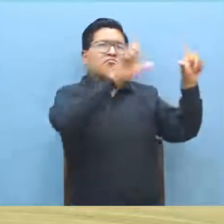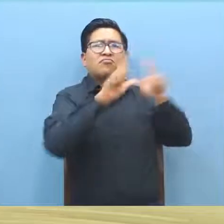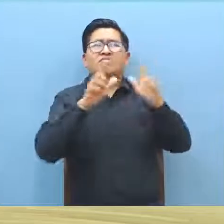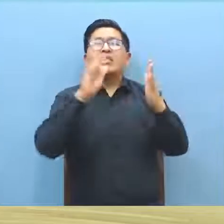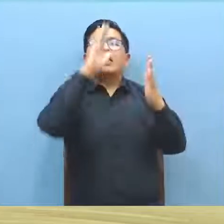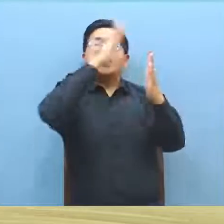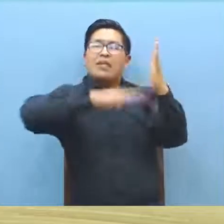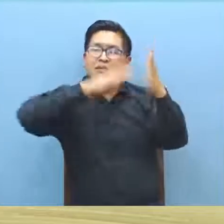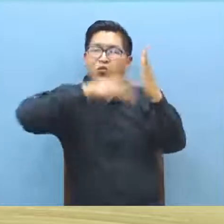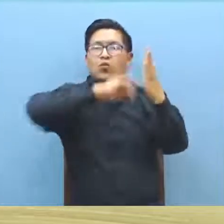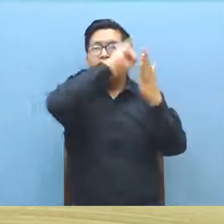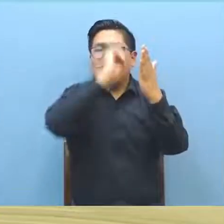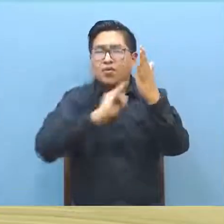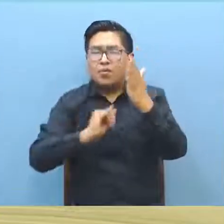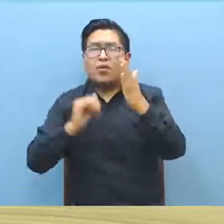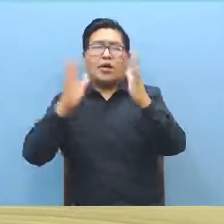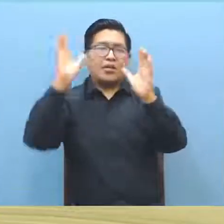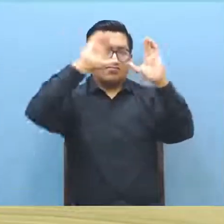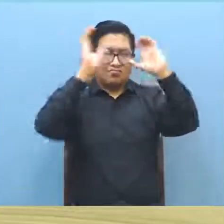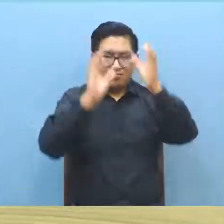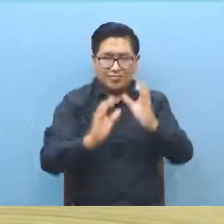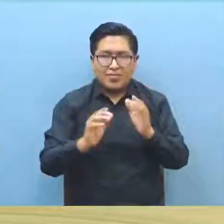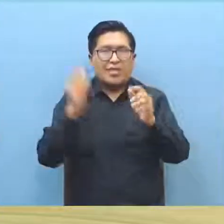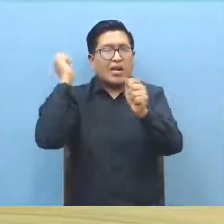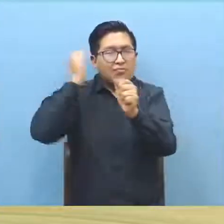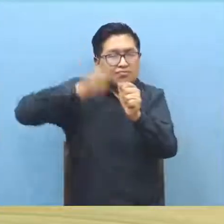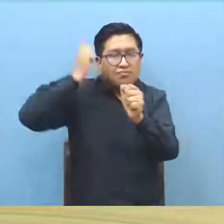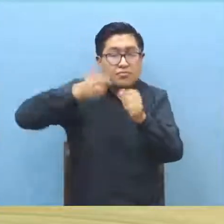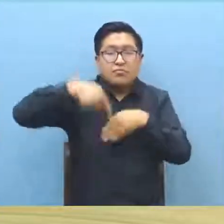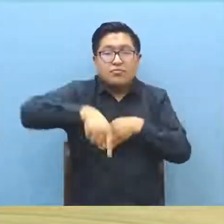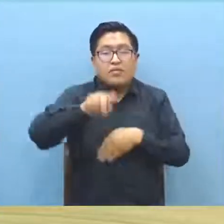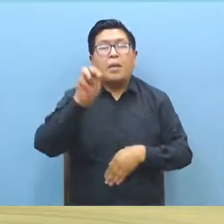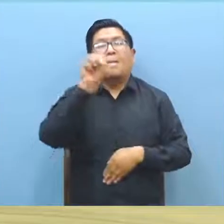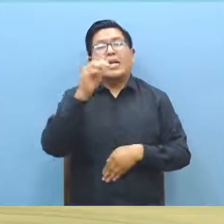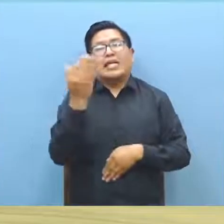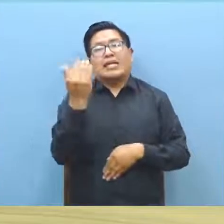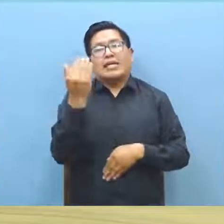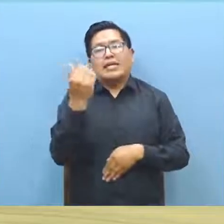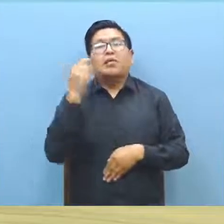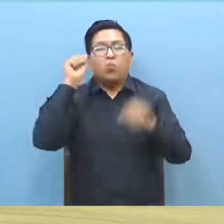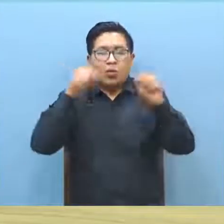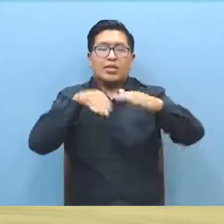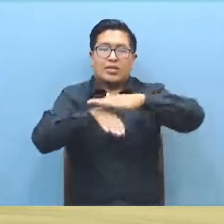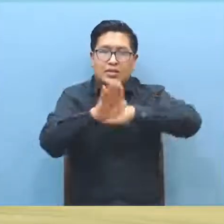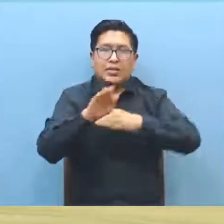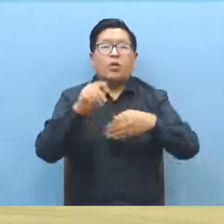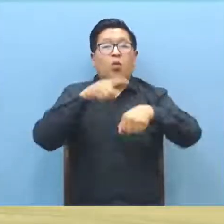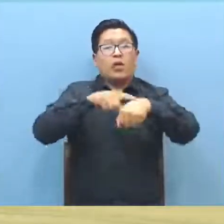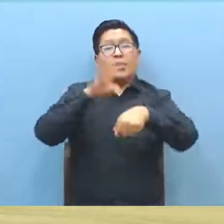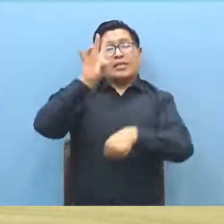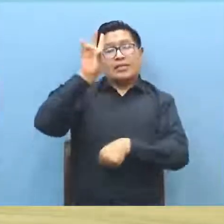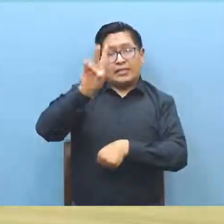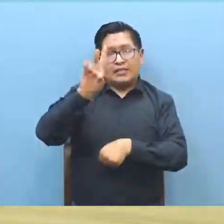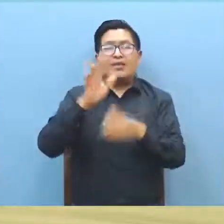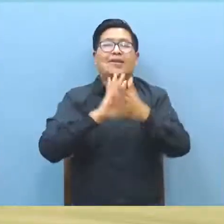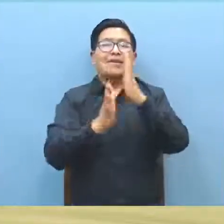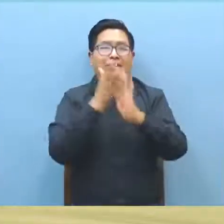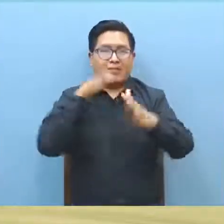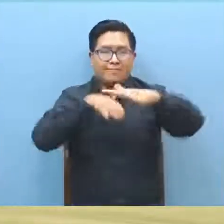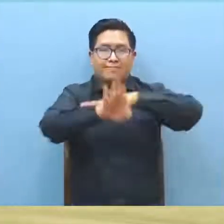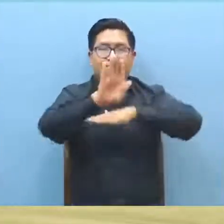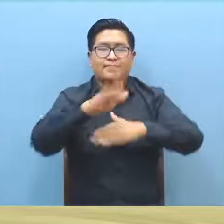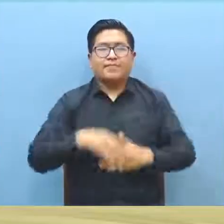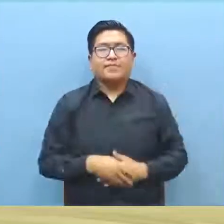de dibujos cerámica pintura y escultura Puedes verla desde el martes 15 en la Galerie a las 19 horas Ingreso